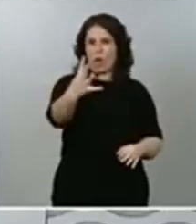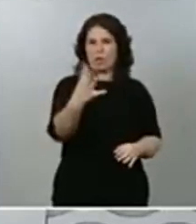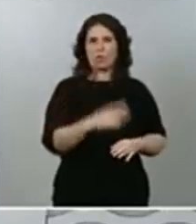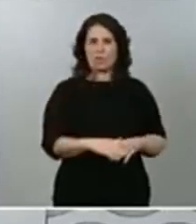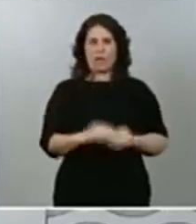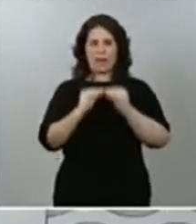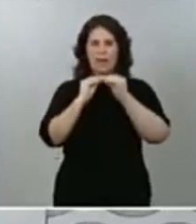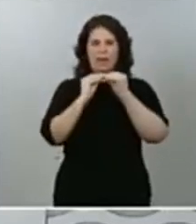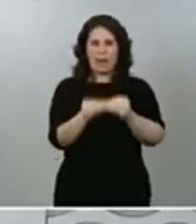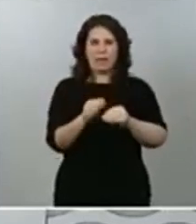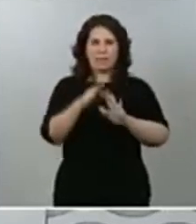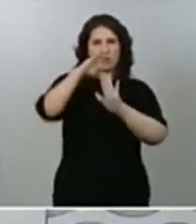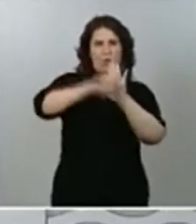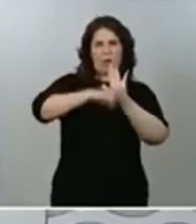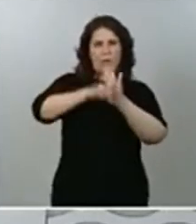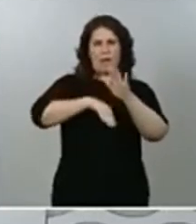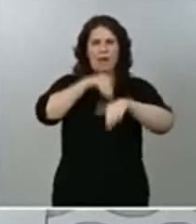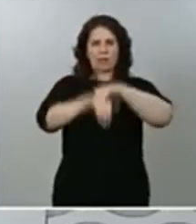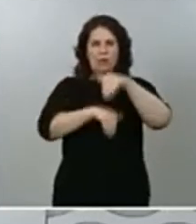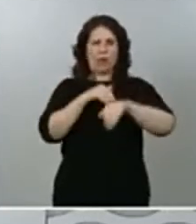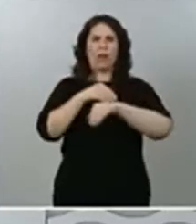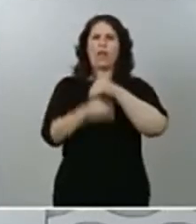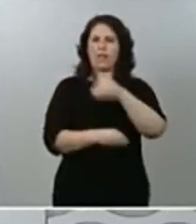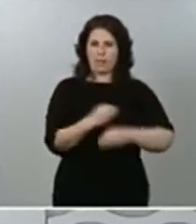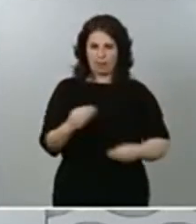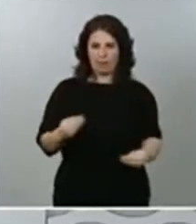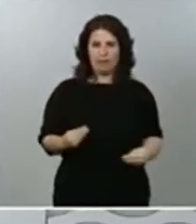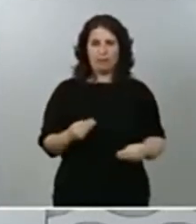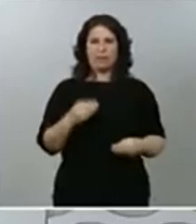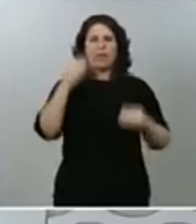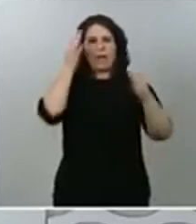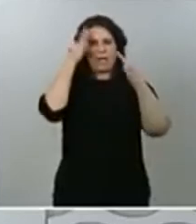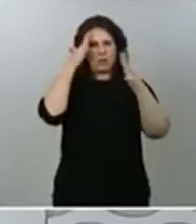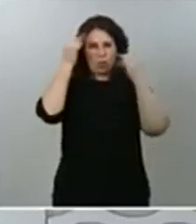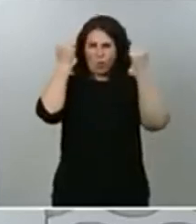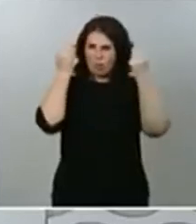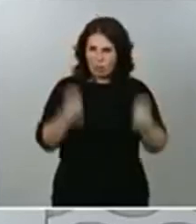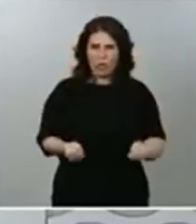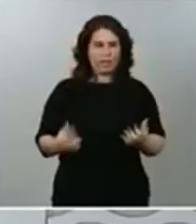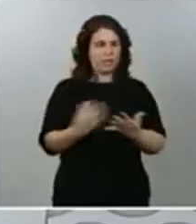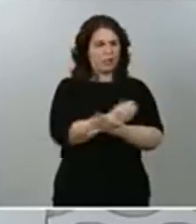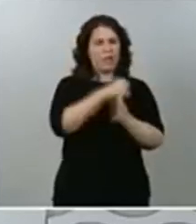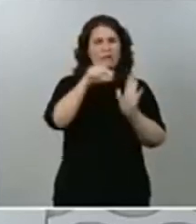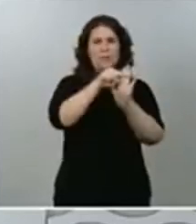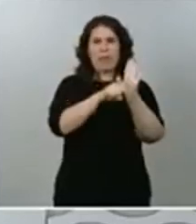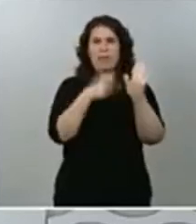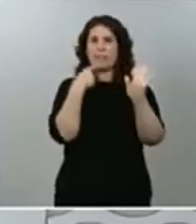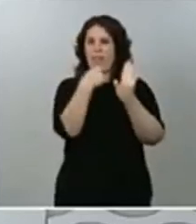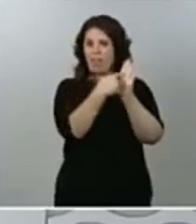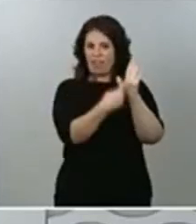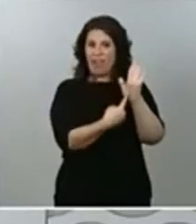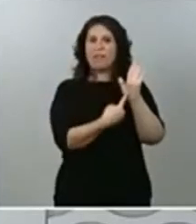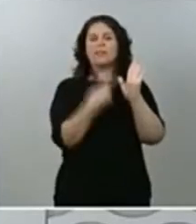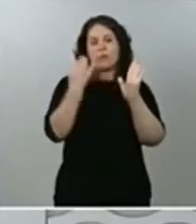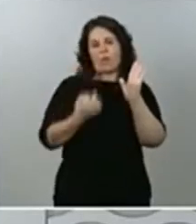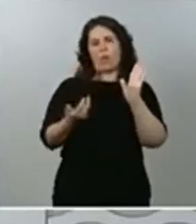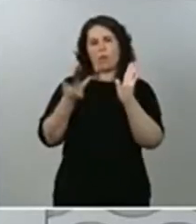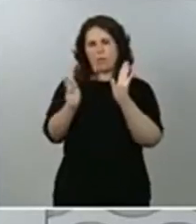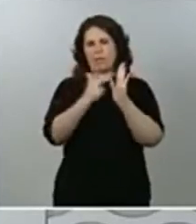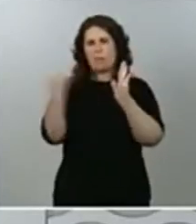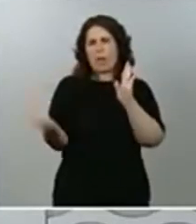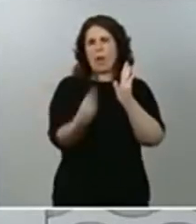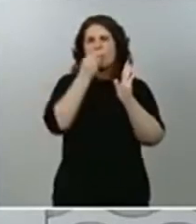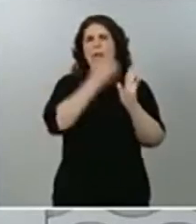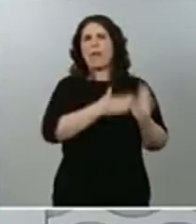nuestro programa electoral. Tenemos mucha ilusión en que todas esas medidas van a permitir mejorar el bienestar de todos los